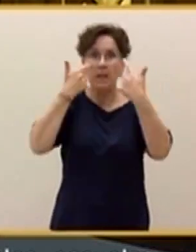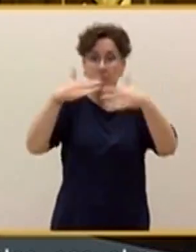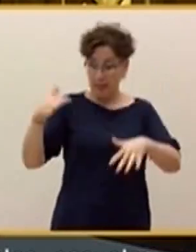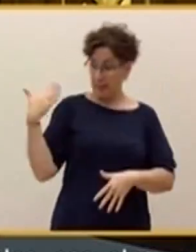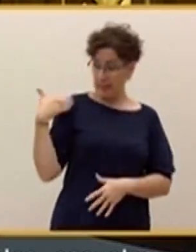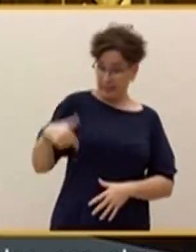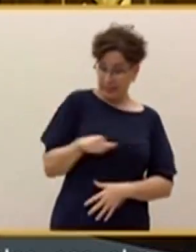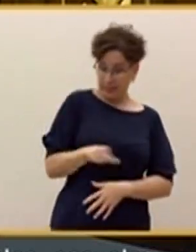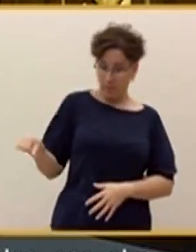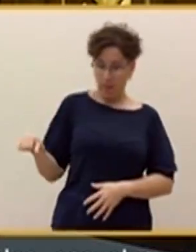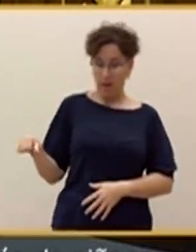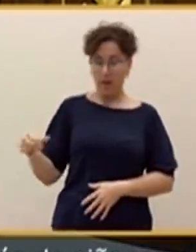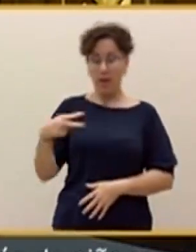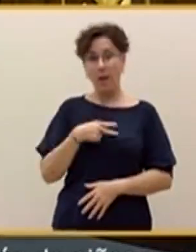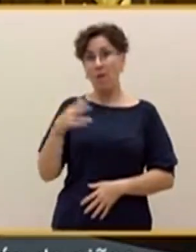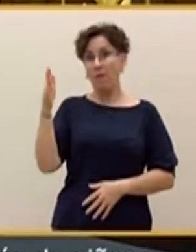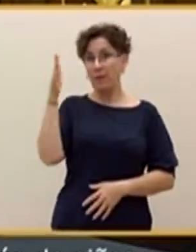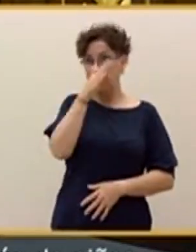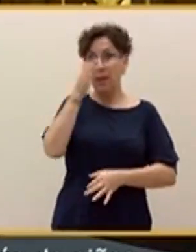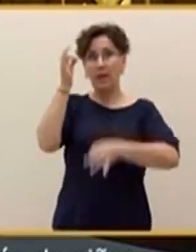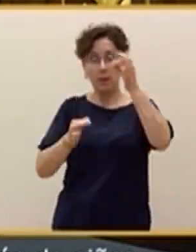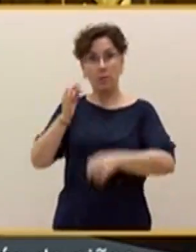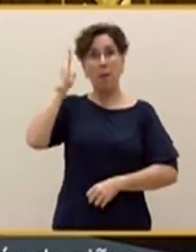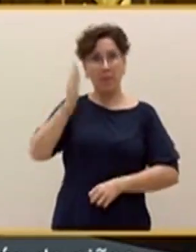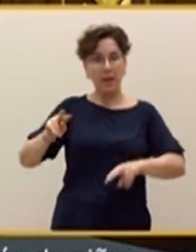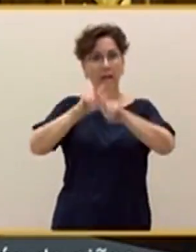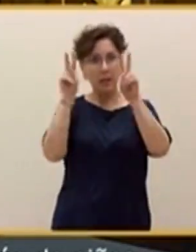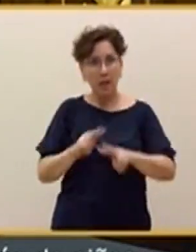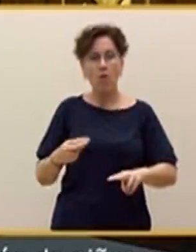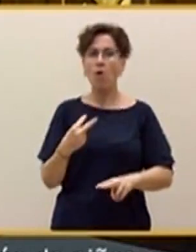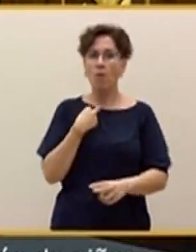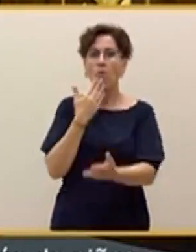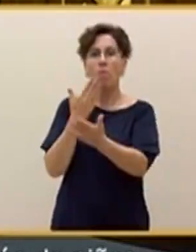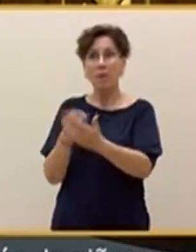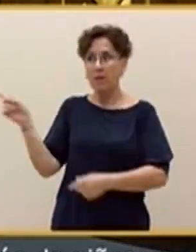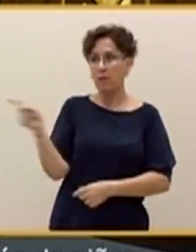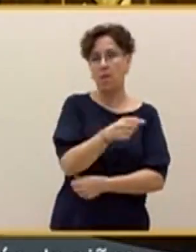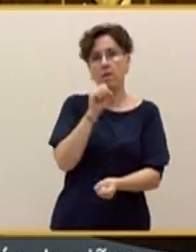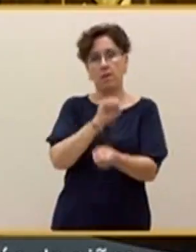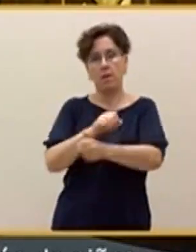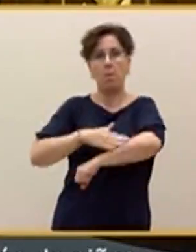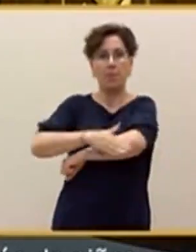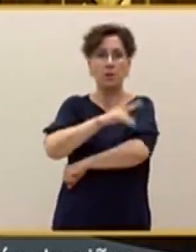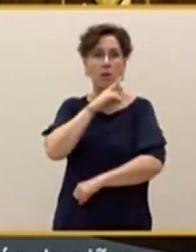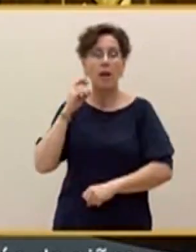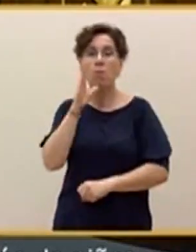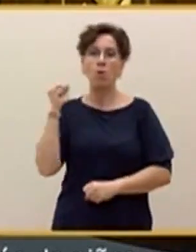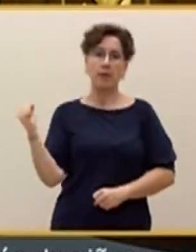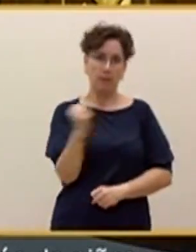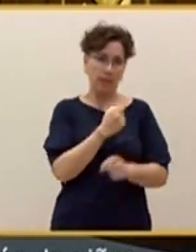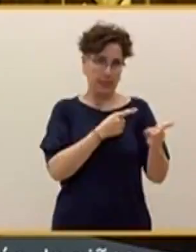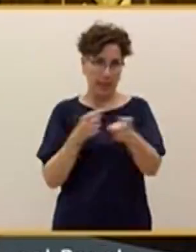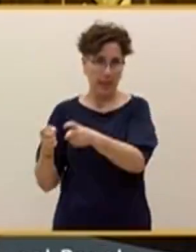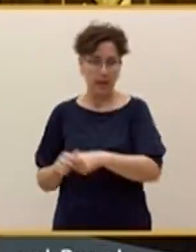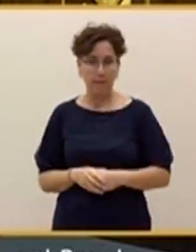la Fiscalía del Tribunal Penal Internacional haya pedido su detención por crímenes de guerra. Como saben,